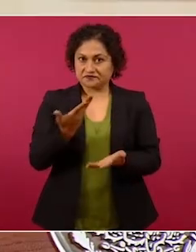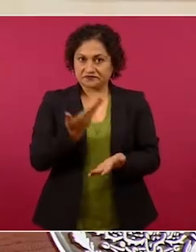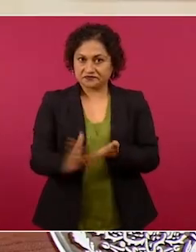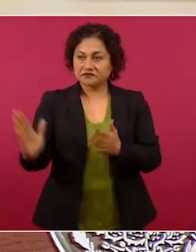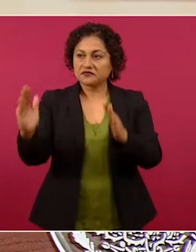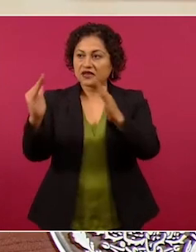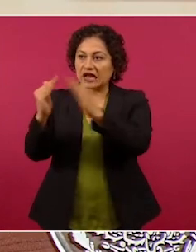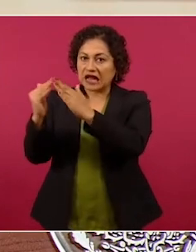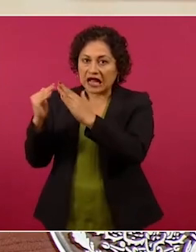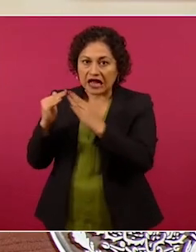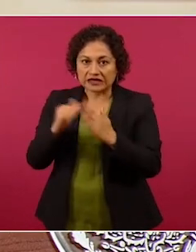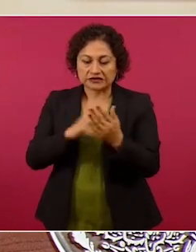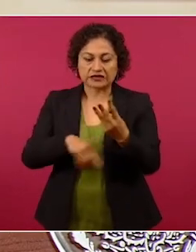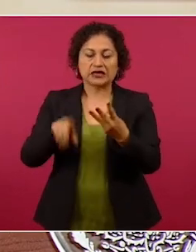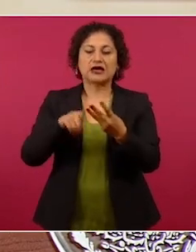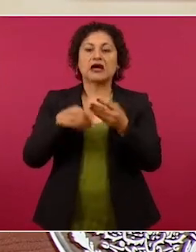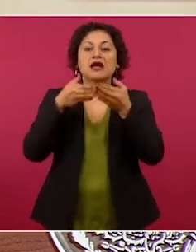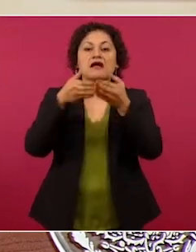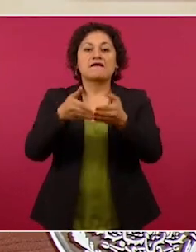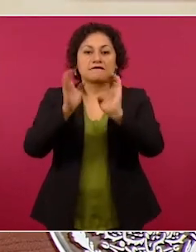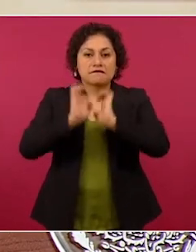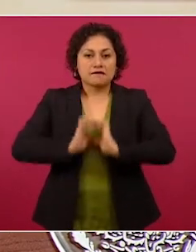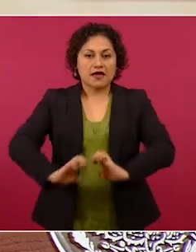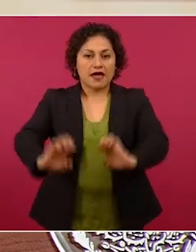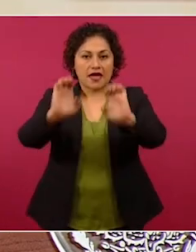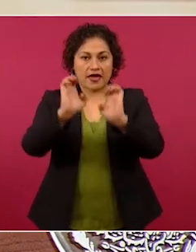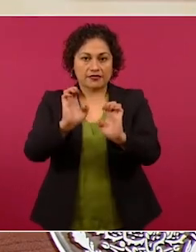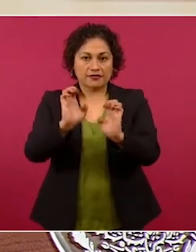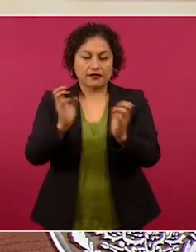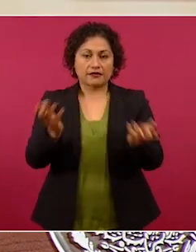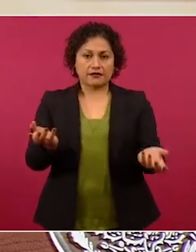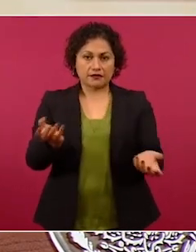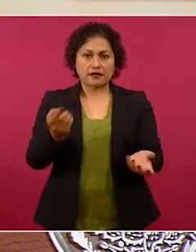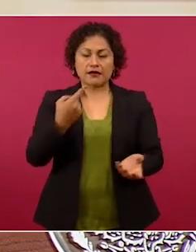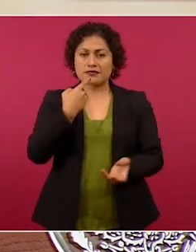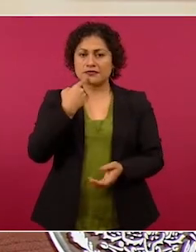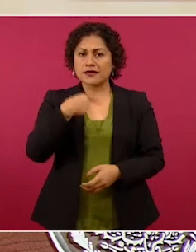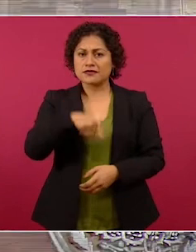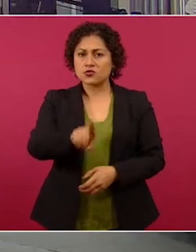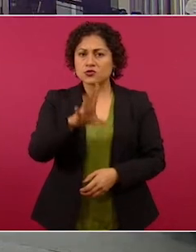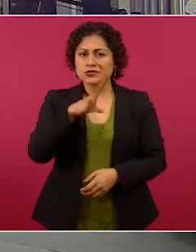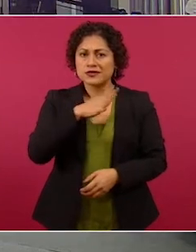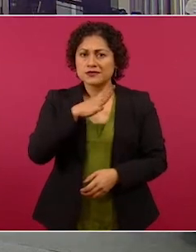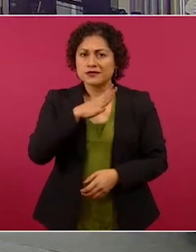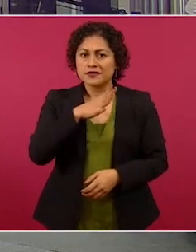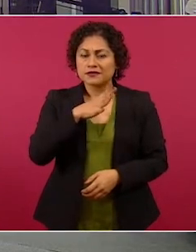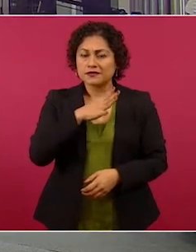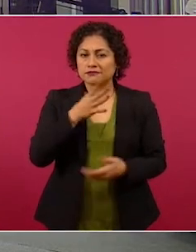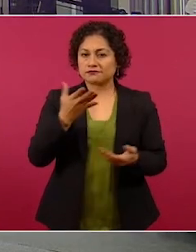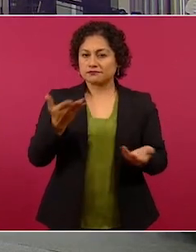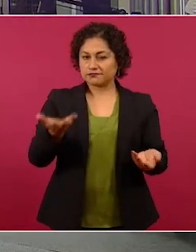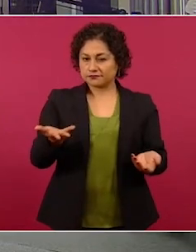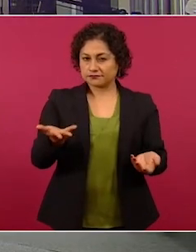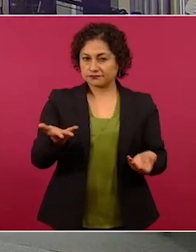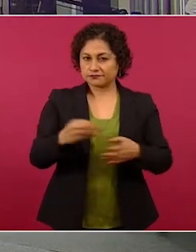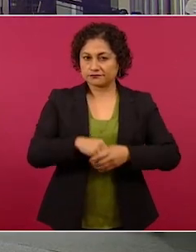yates y ahí está la denuncia. ¿Cómo es que una investigación